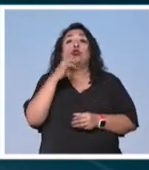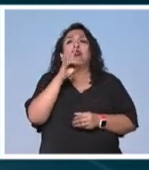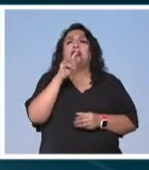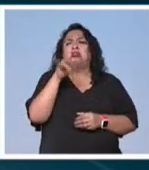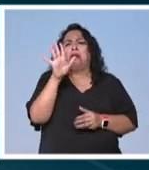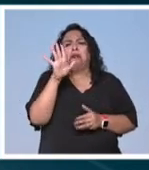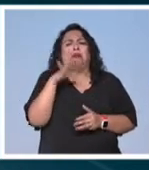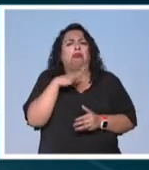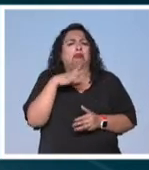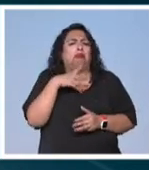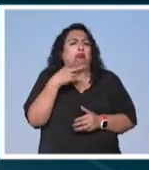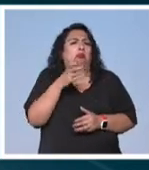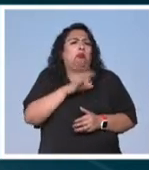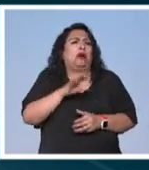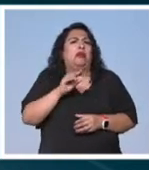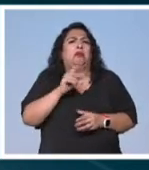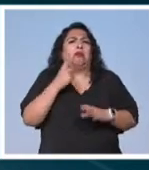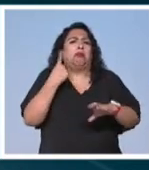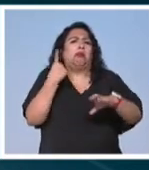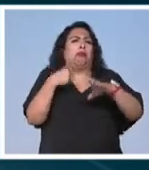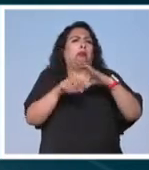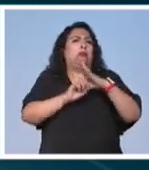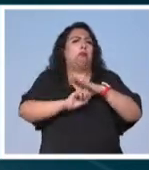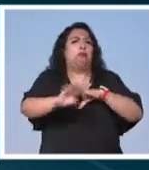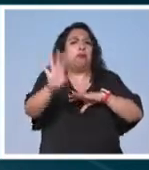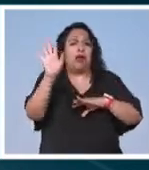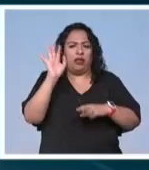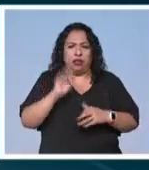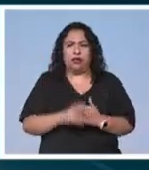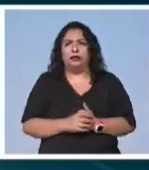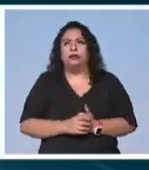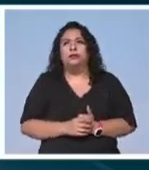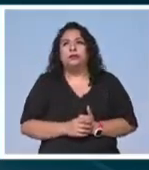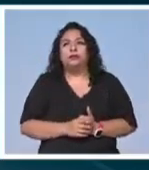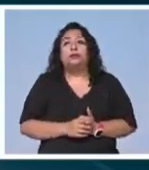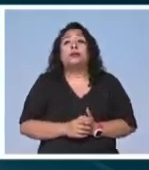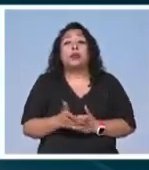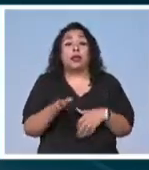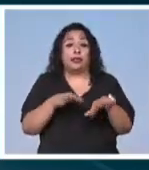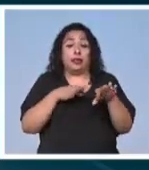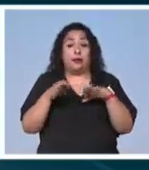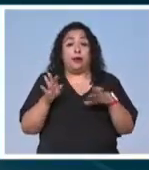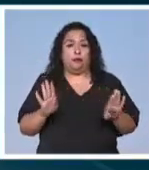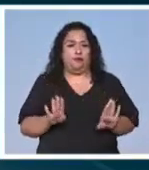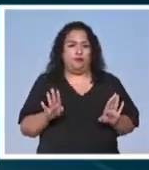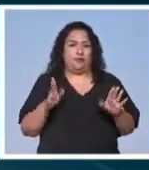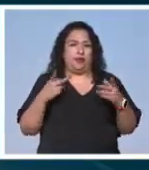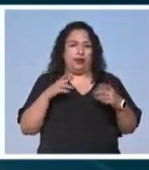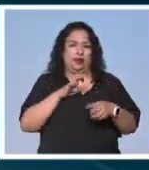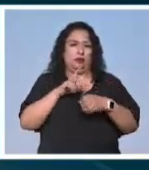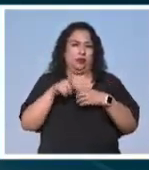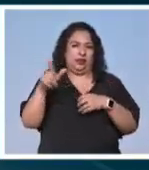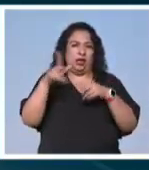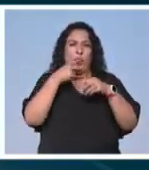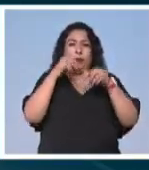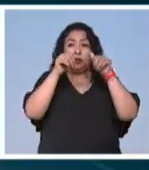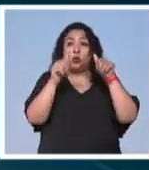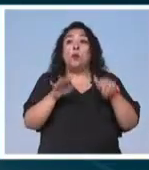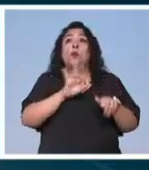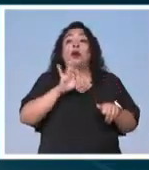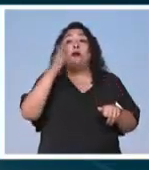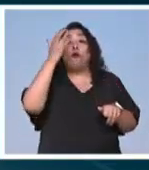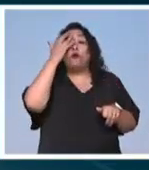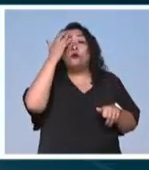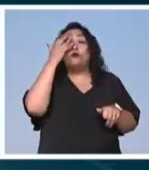tú esta obra digital la puedes mandar por correo electrónico el trabajo y estilo particular de este escultor puede